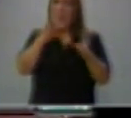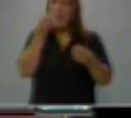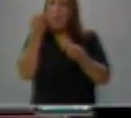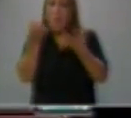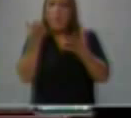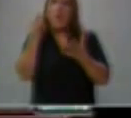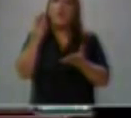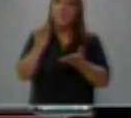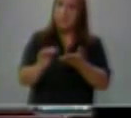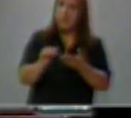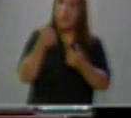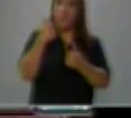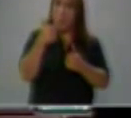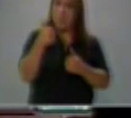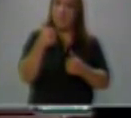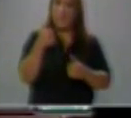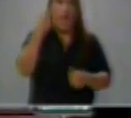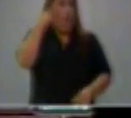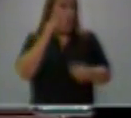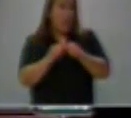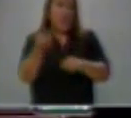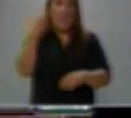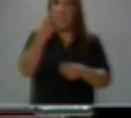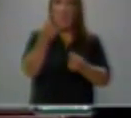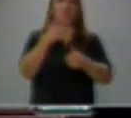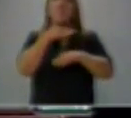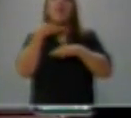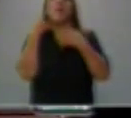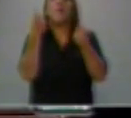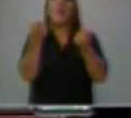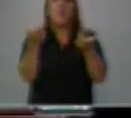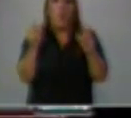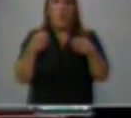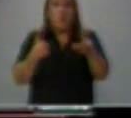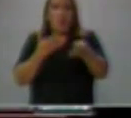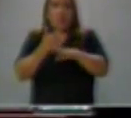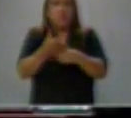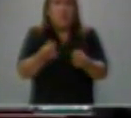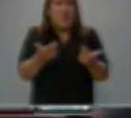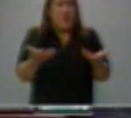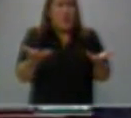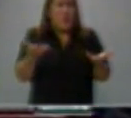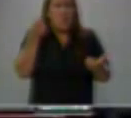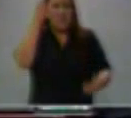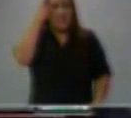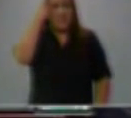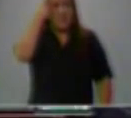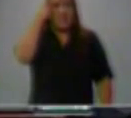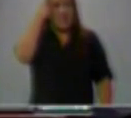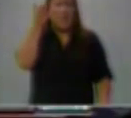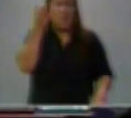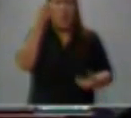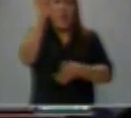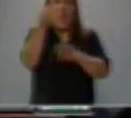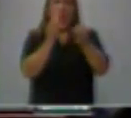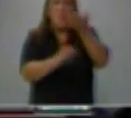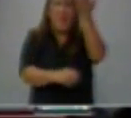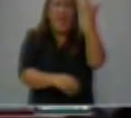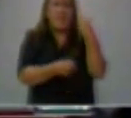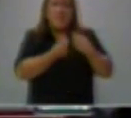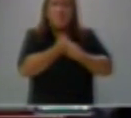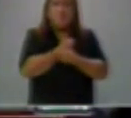dato duro. Recuerde que no teníamos los recursos cuando nosotros ingresamos, porque teníamos que revertir una economía